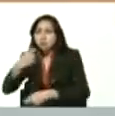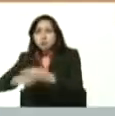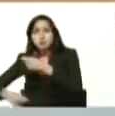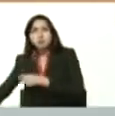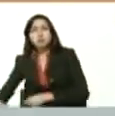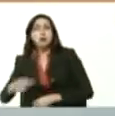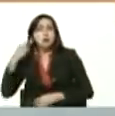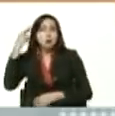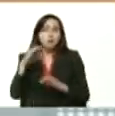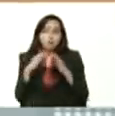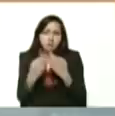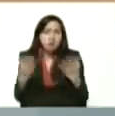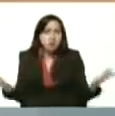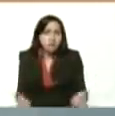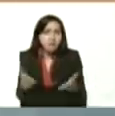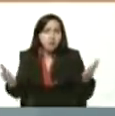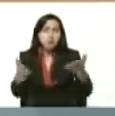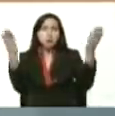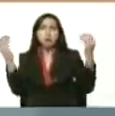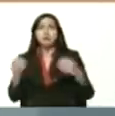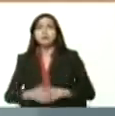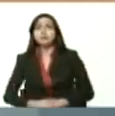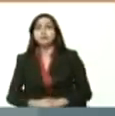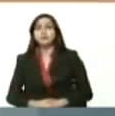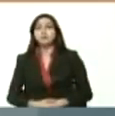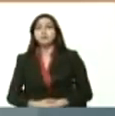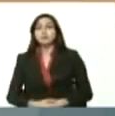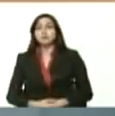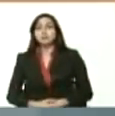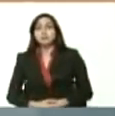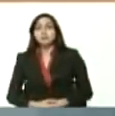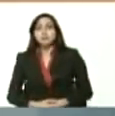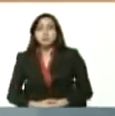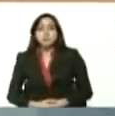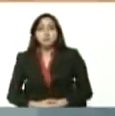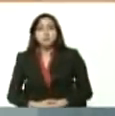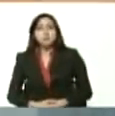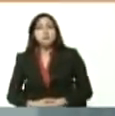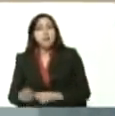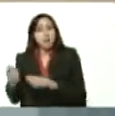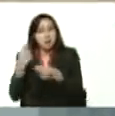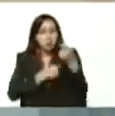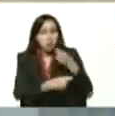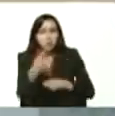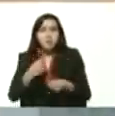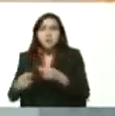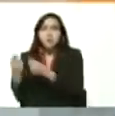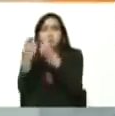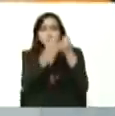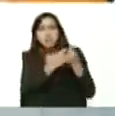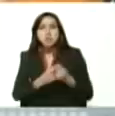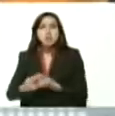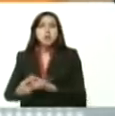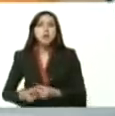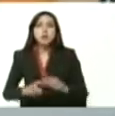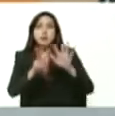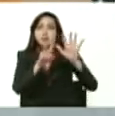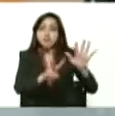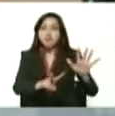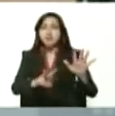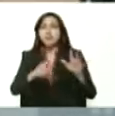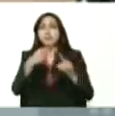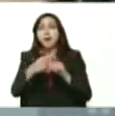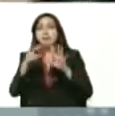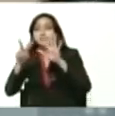la economía familiar de la actividad comercial económica de la gente y 7 días donde hacemos